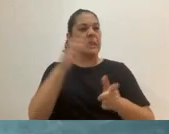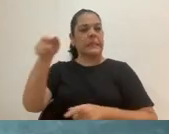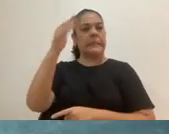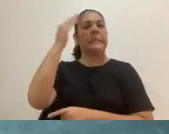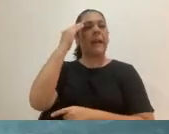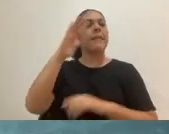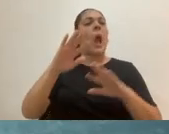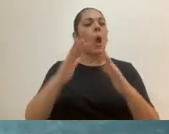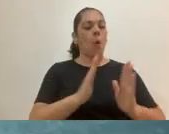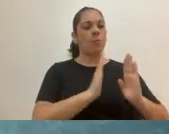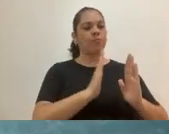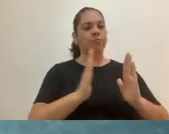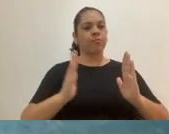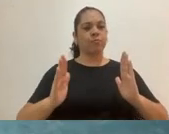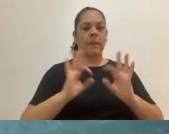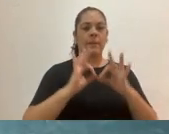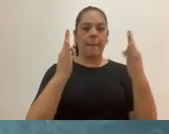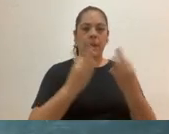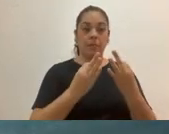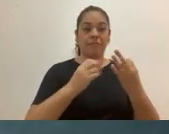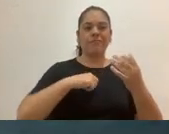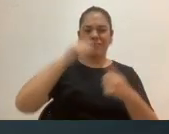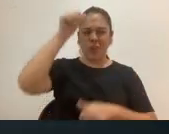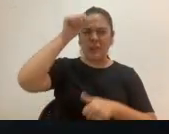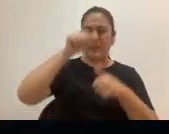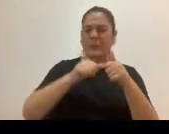familia. Aún recuerdo el sabor del miedo.